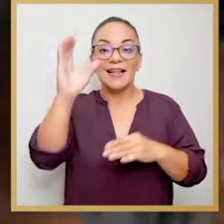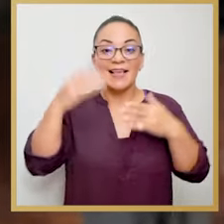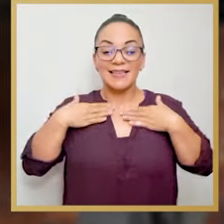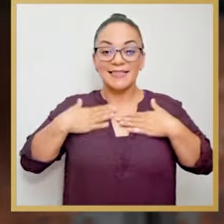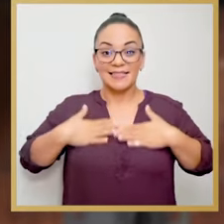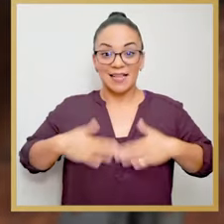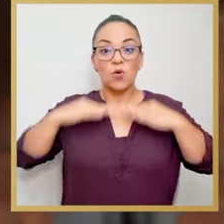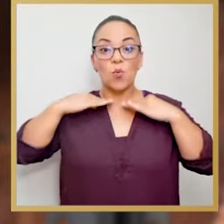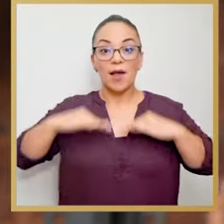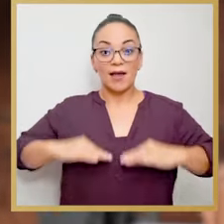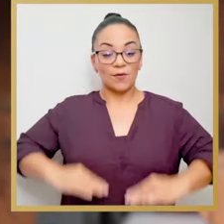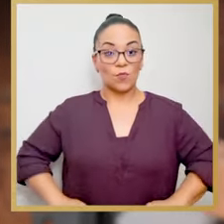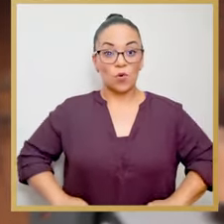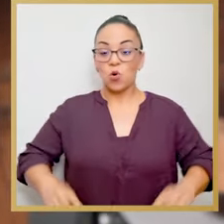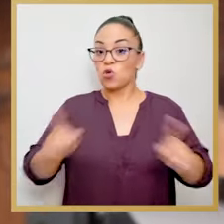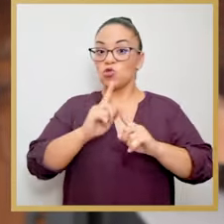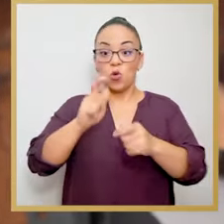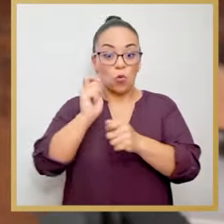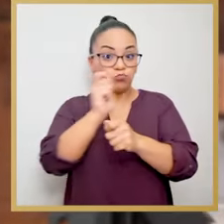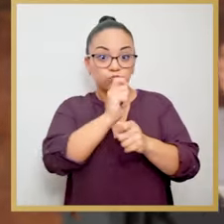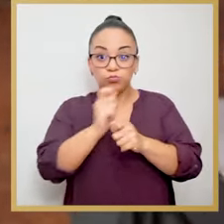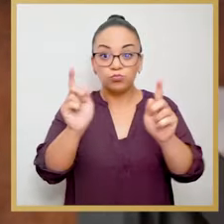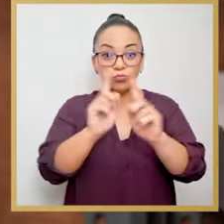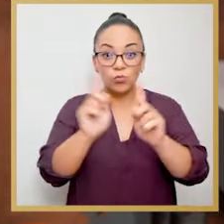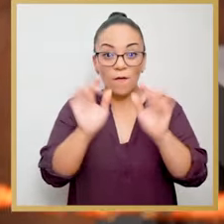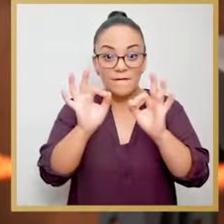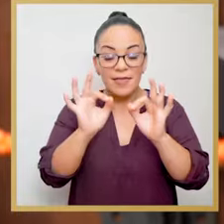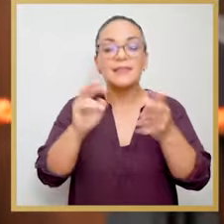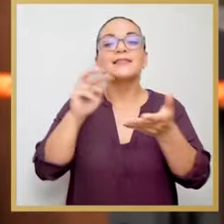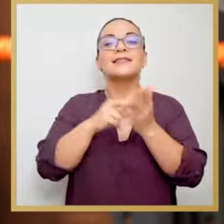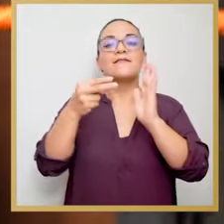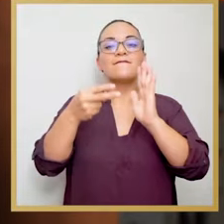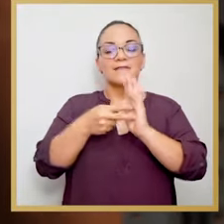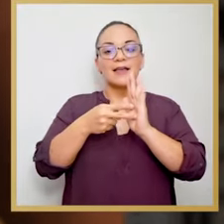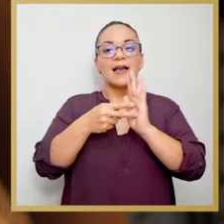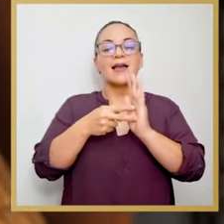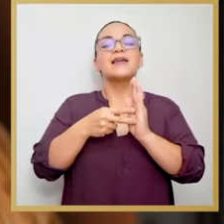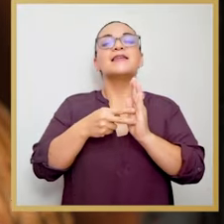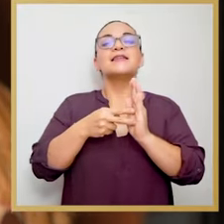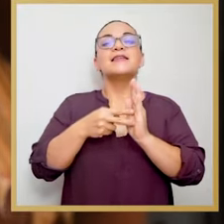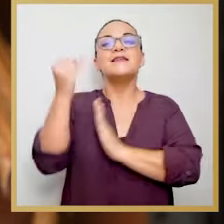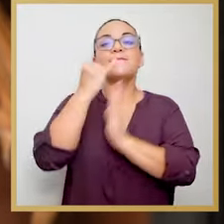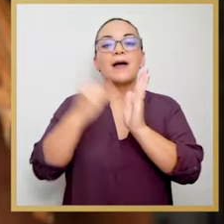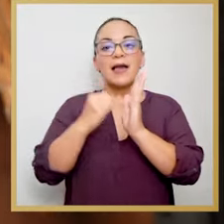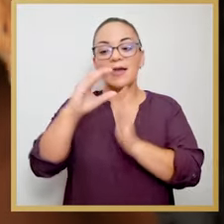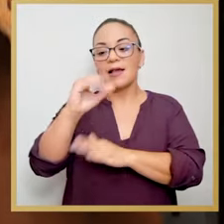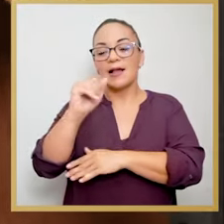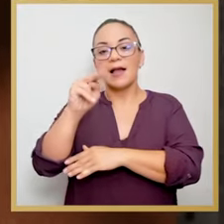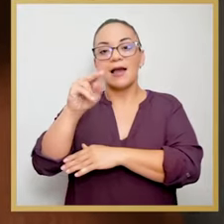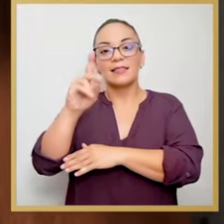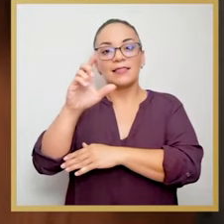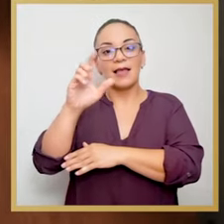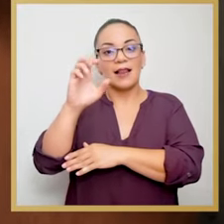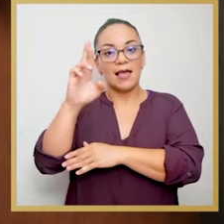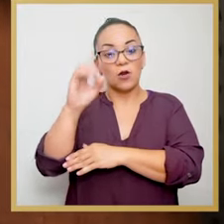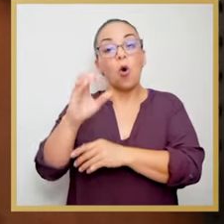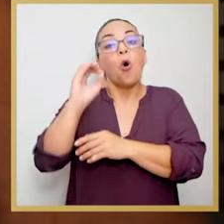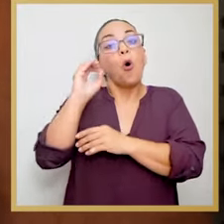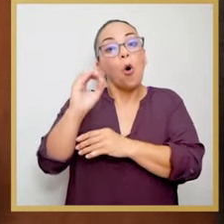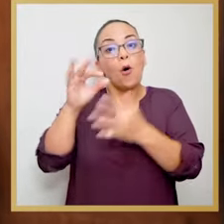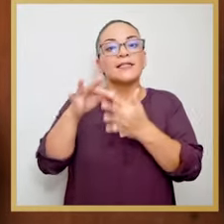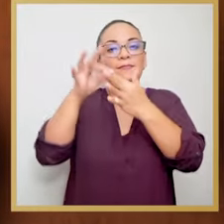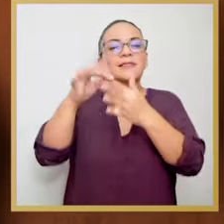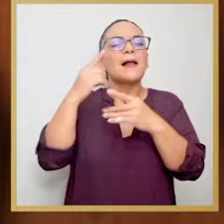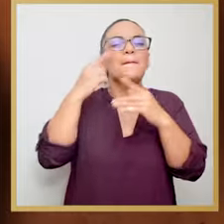colores celestes o que no está tallado el cuerpo, es lo que se llama imágenes de candelero o procesionales.